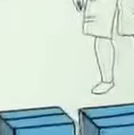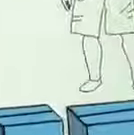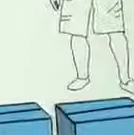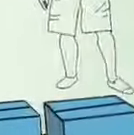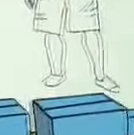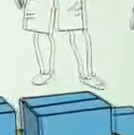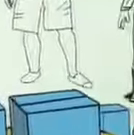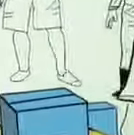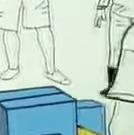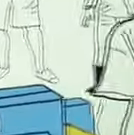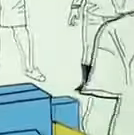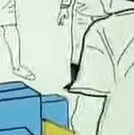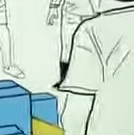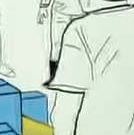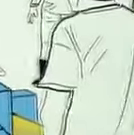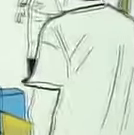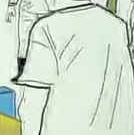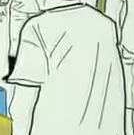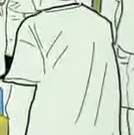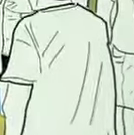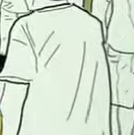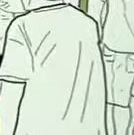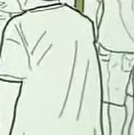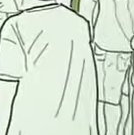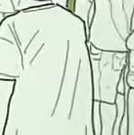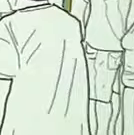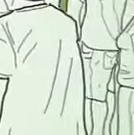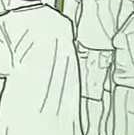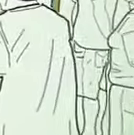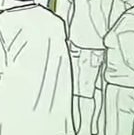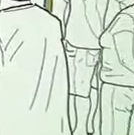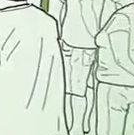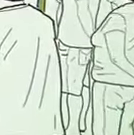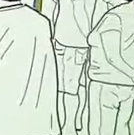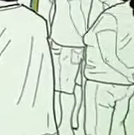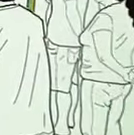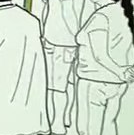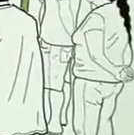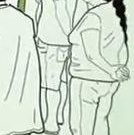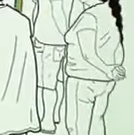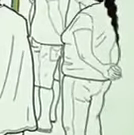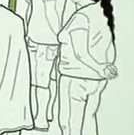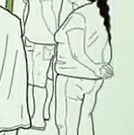¡Suscríbete al canal! ¡Suscríbete